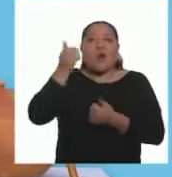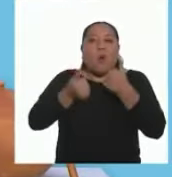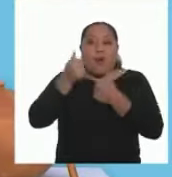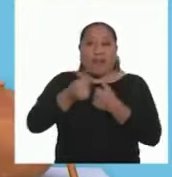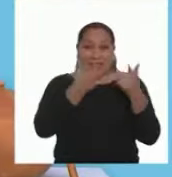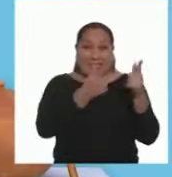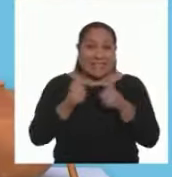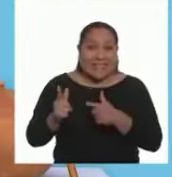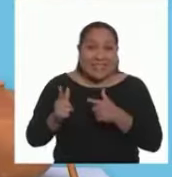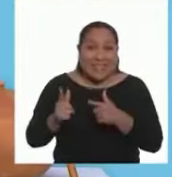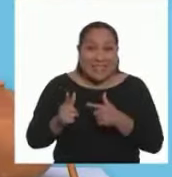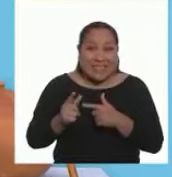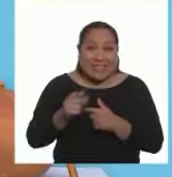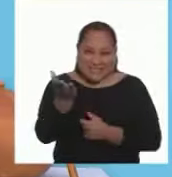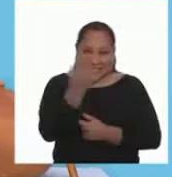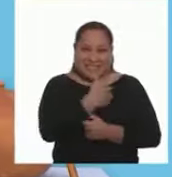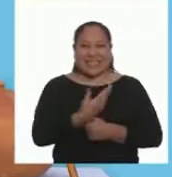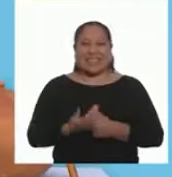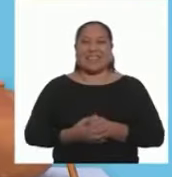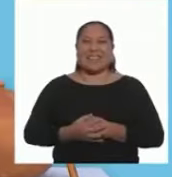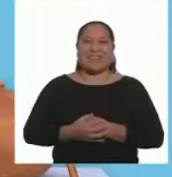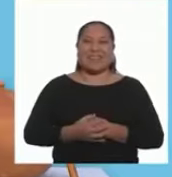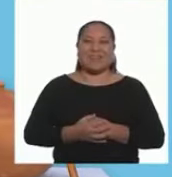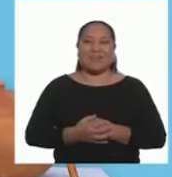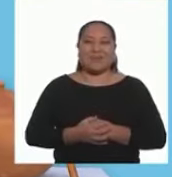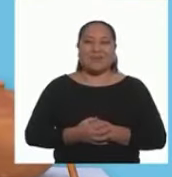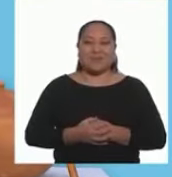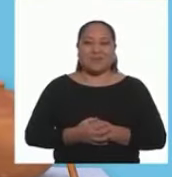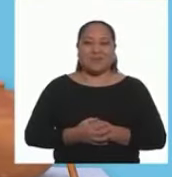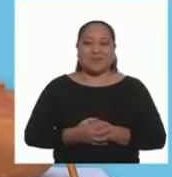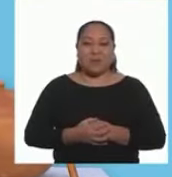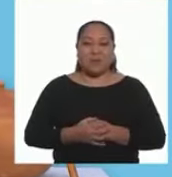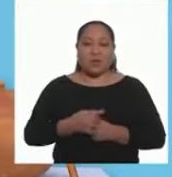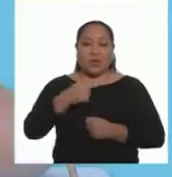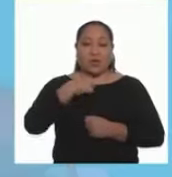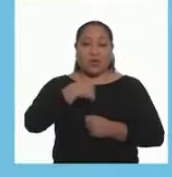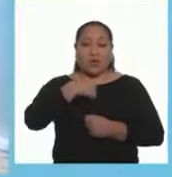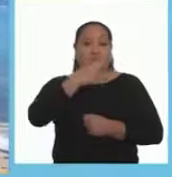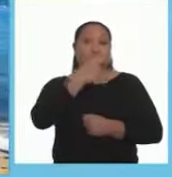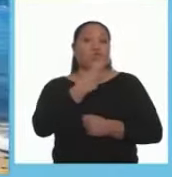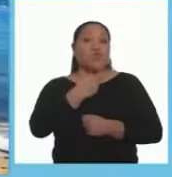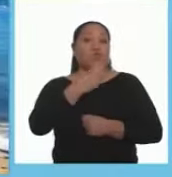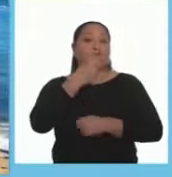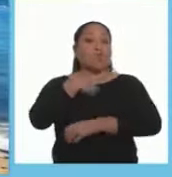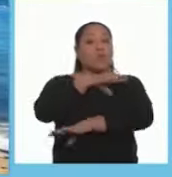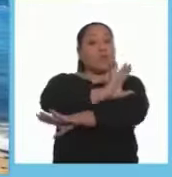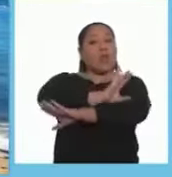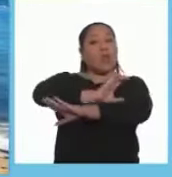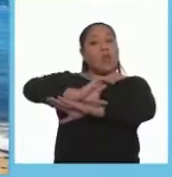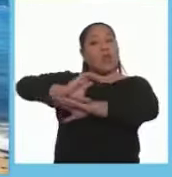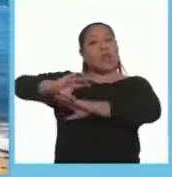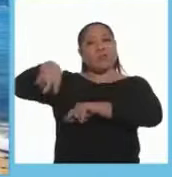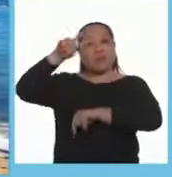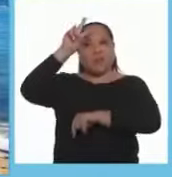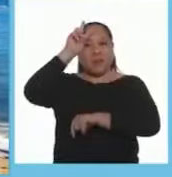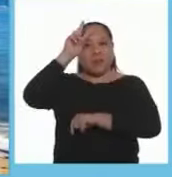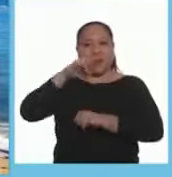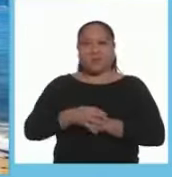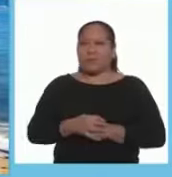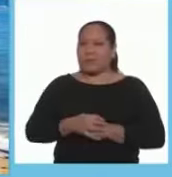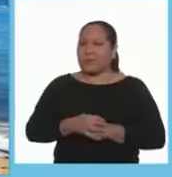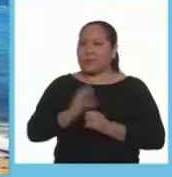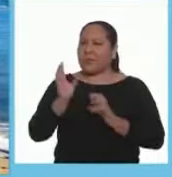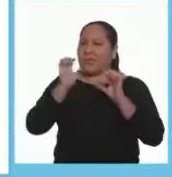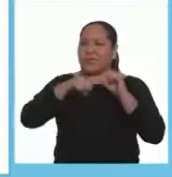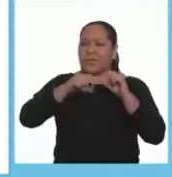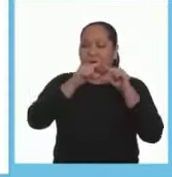¿Listas? ¿Listos? ¡Aquí va! Soy un postre de la costa